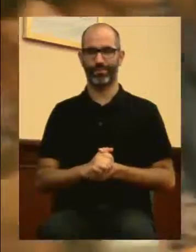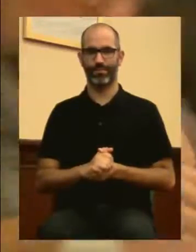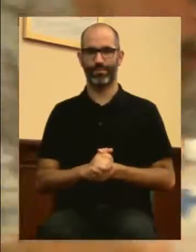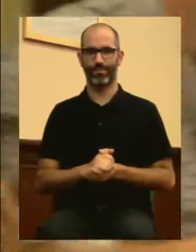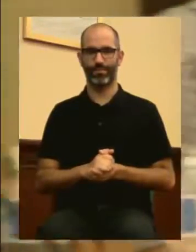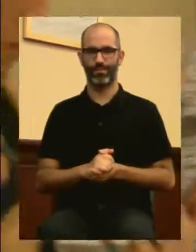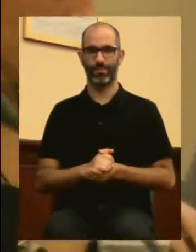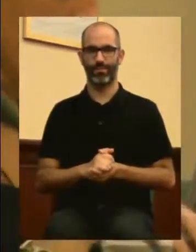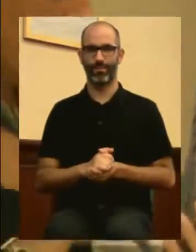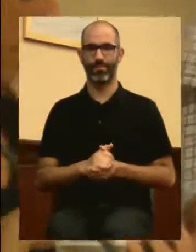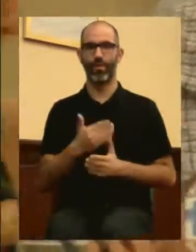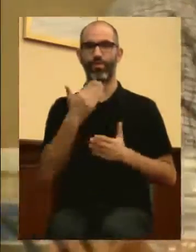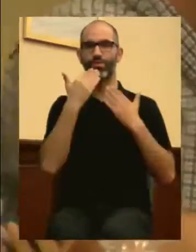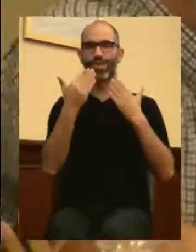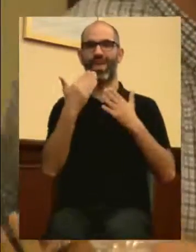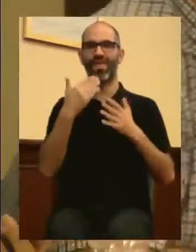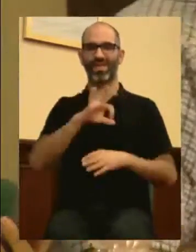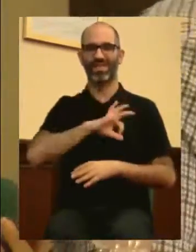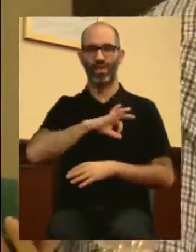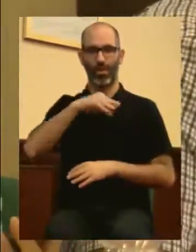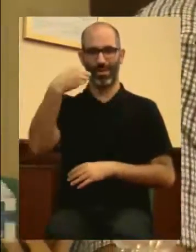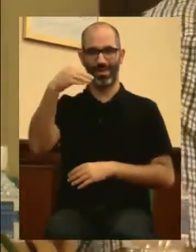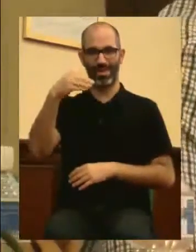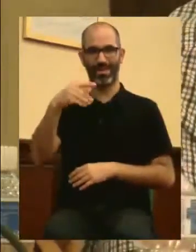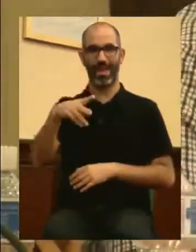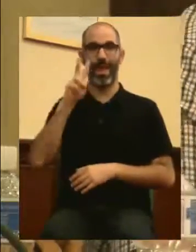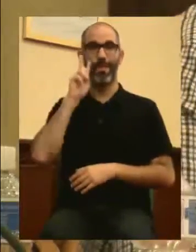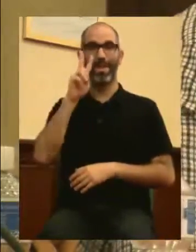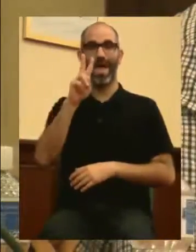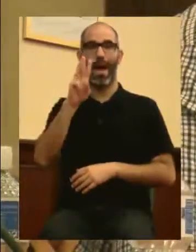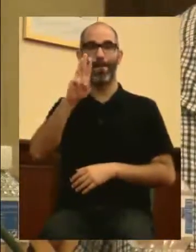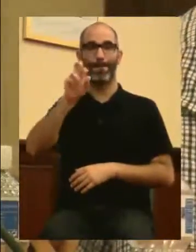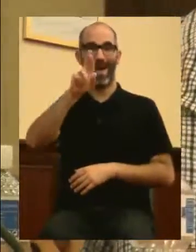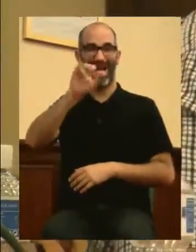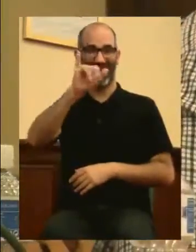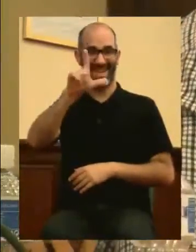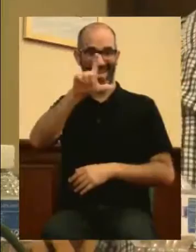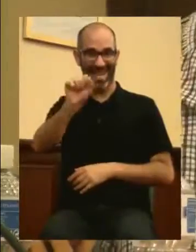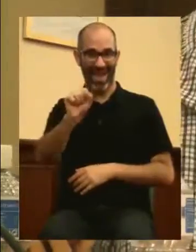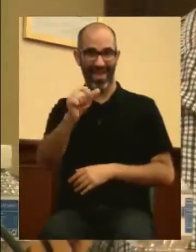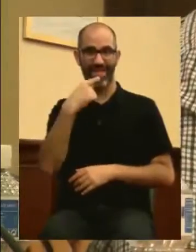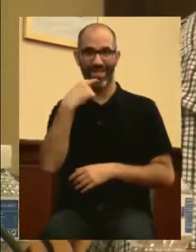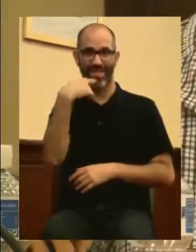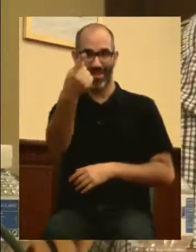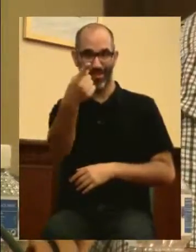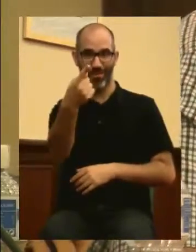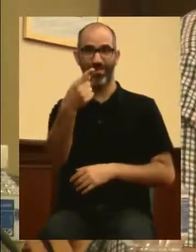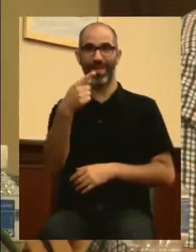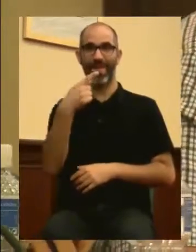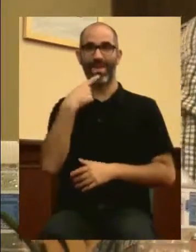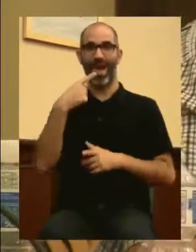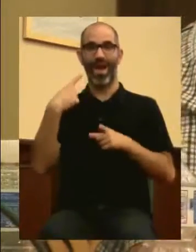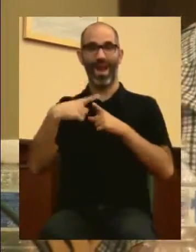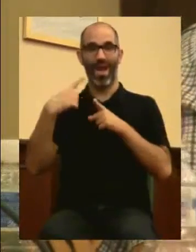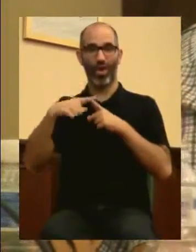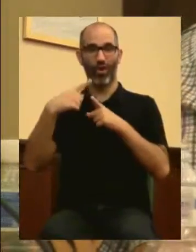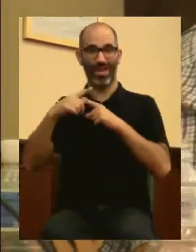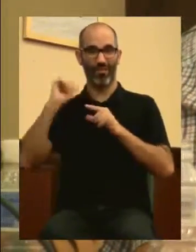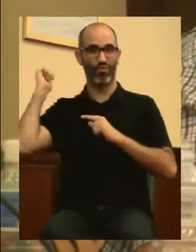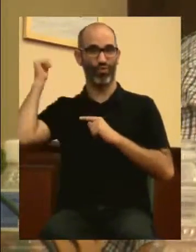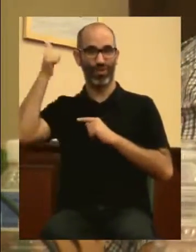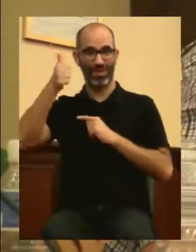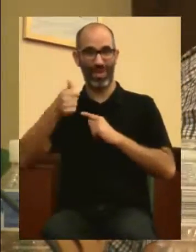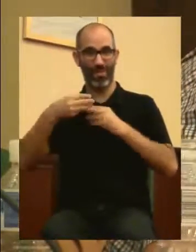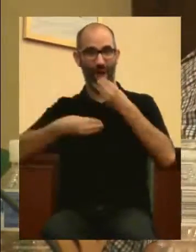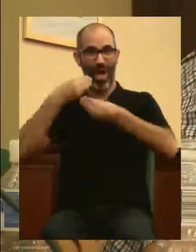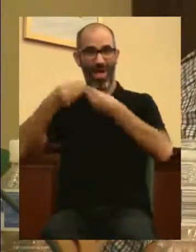Muchas gracias, señor presidente. Mire, señora Parrilla, que las cosas se hayan hecho durante mucho tiempo de un modo determinado